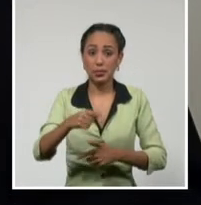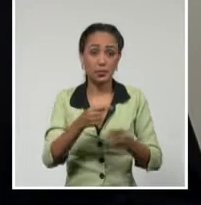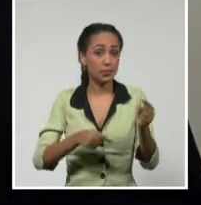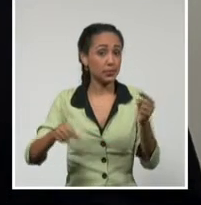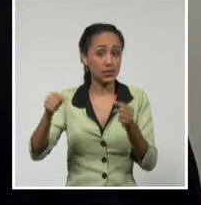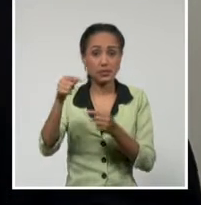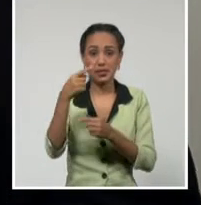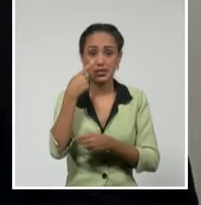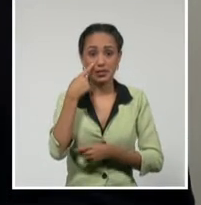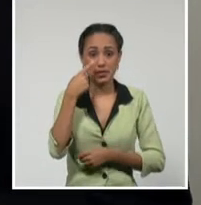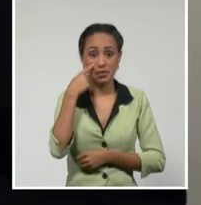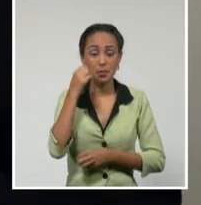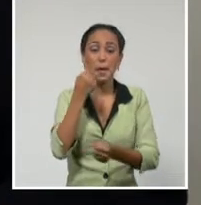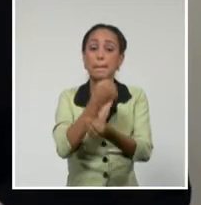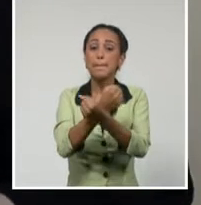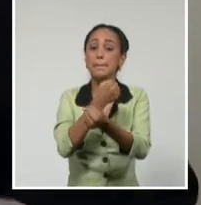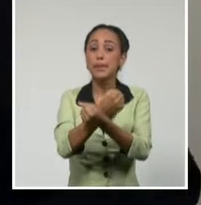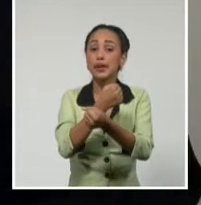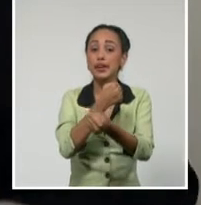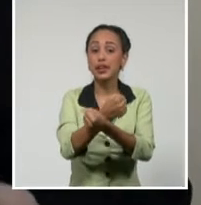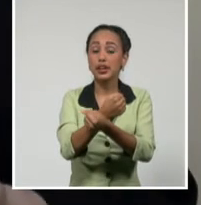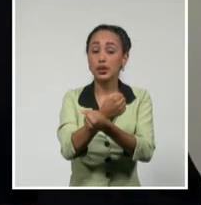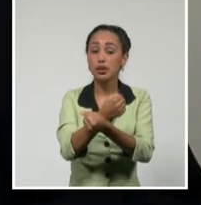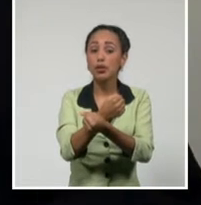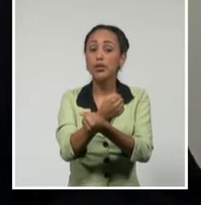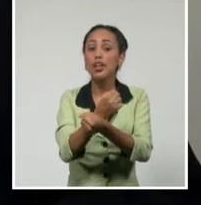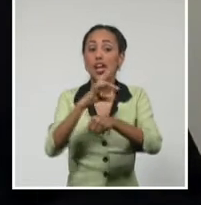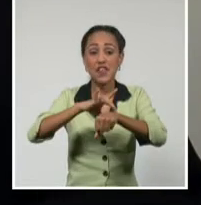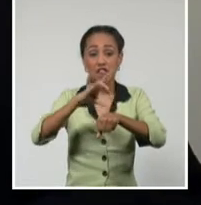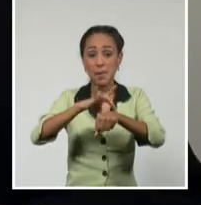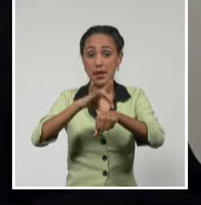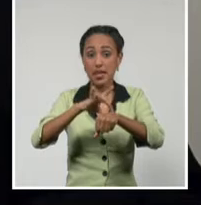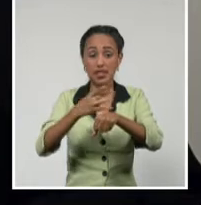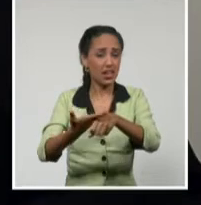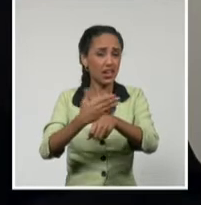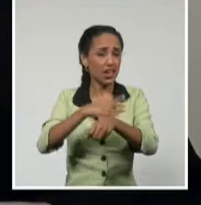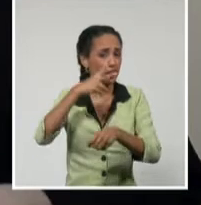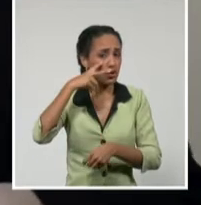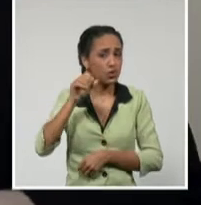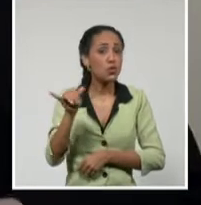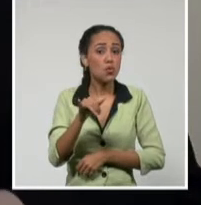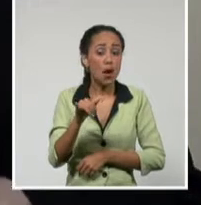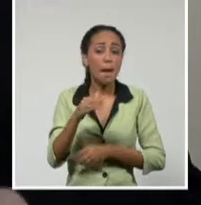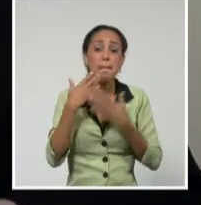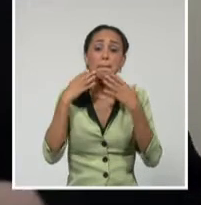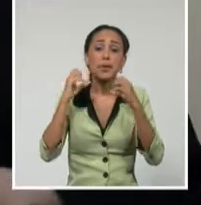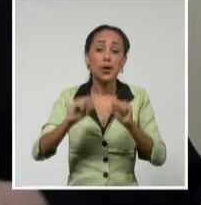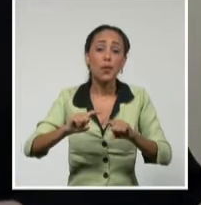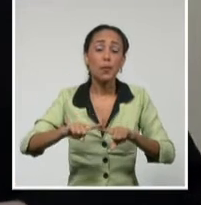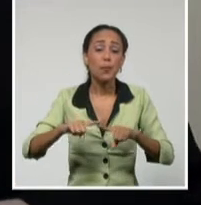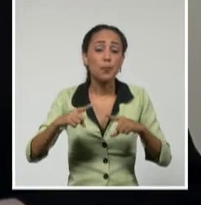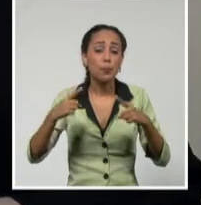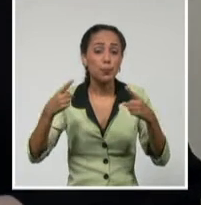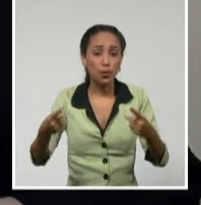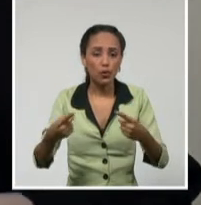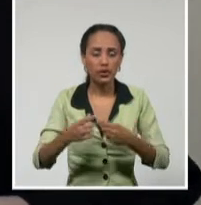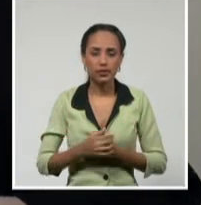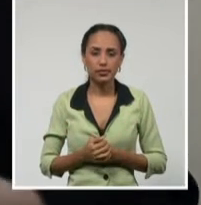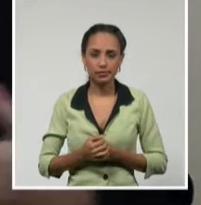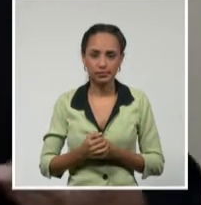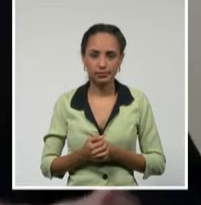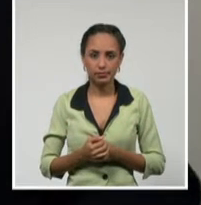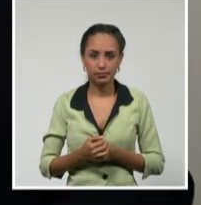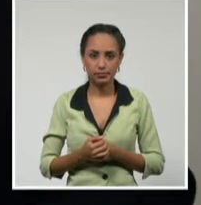en cuenta que el riesgo de contagiar enfermedades desconocidas también aumenta porque la actividad humana se